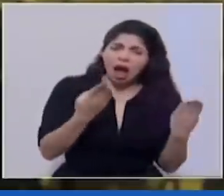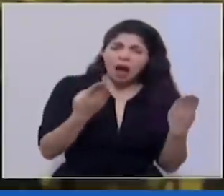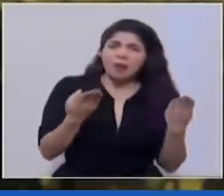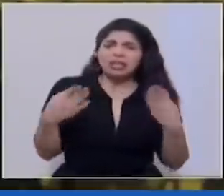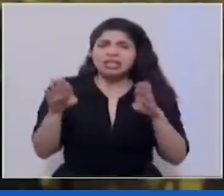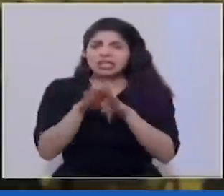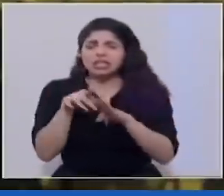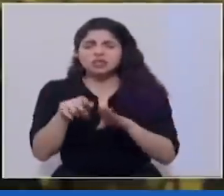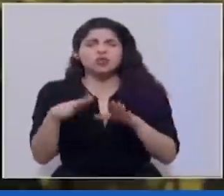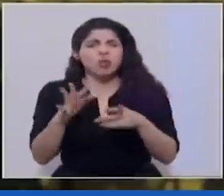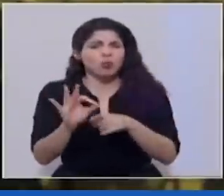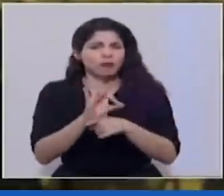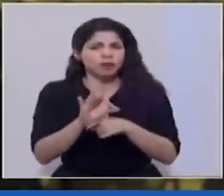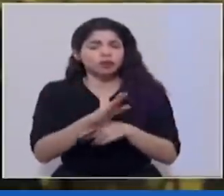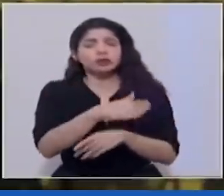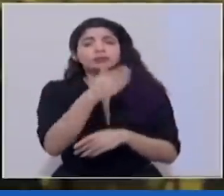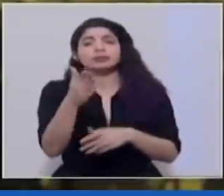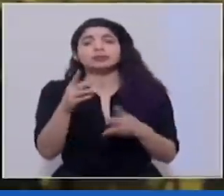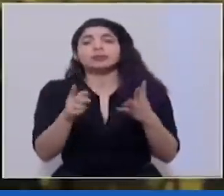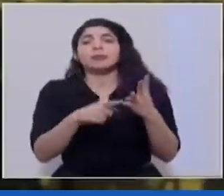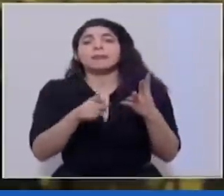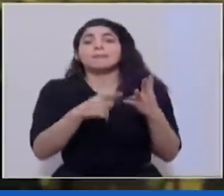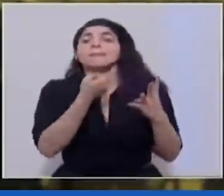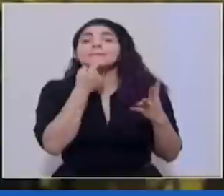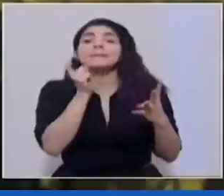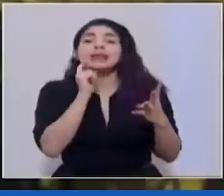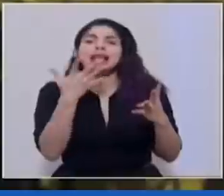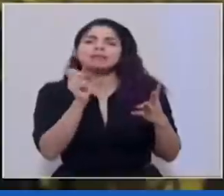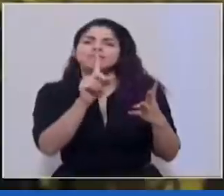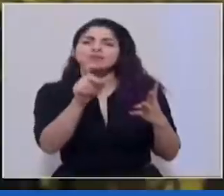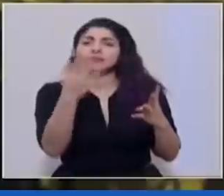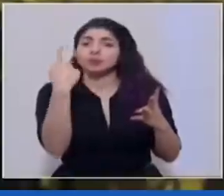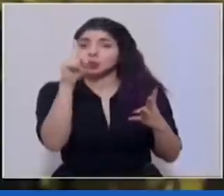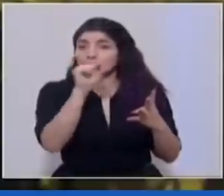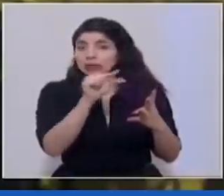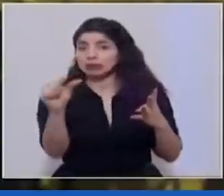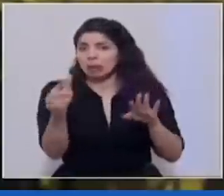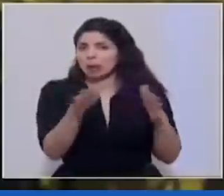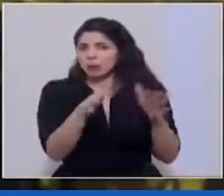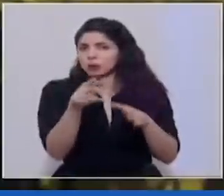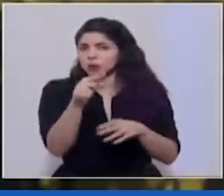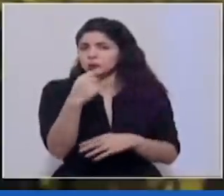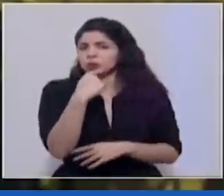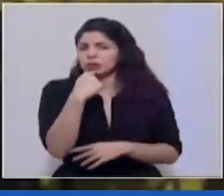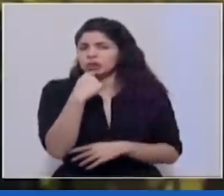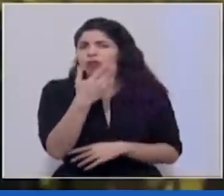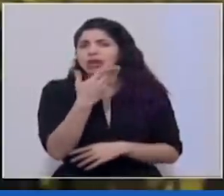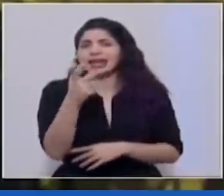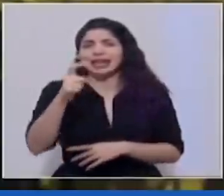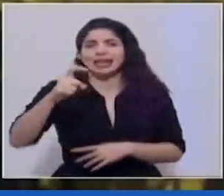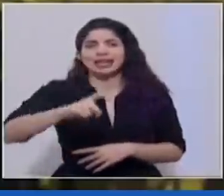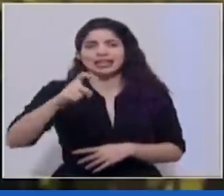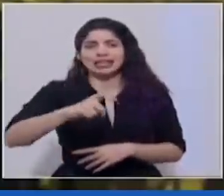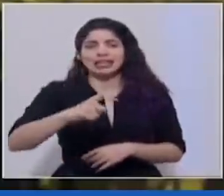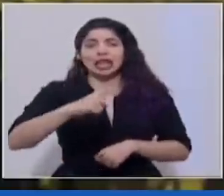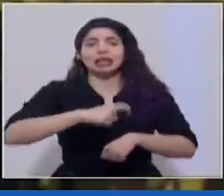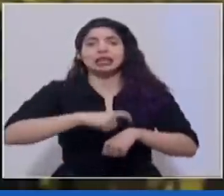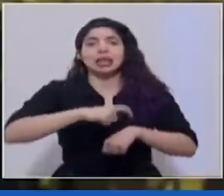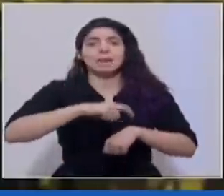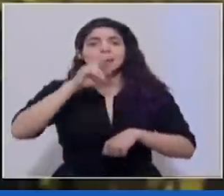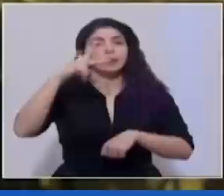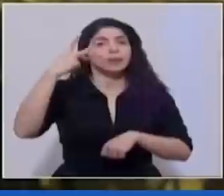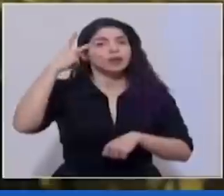periodos de cierre. Y a doña Pilar, quería preguntarle sobre, hace una semana aproximadamente, usted había mencionado que se necesitaba un tiempo político